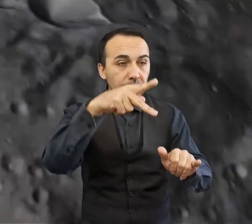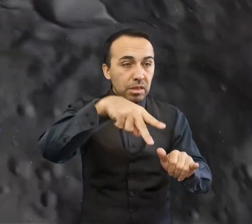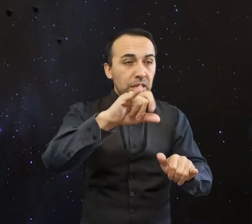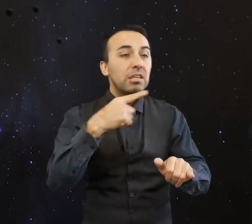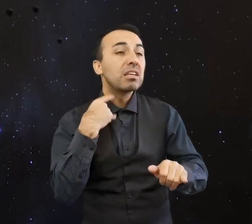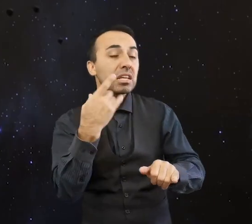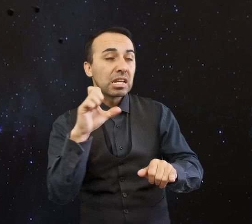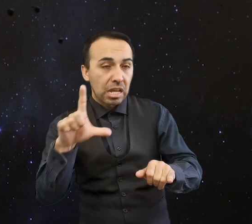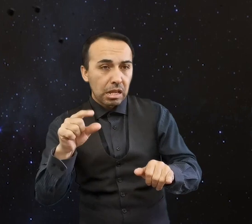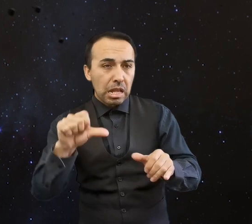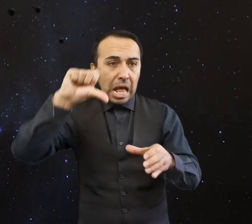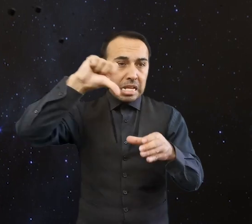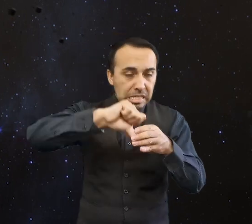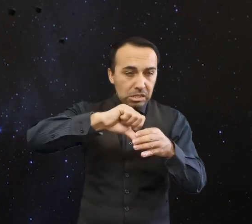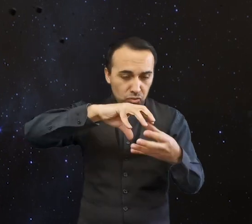densos hacia el exterior.